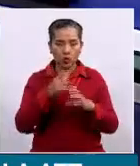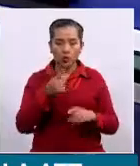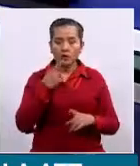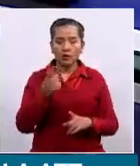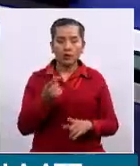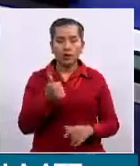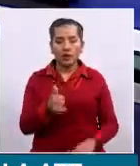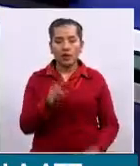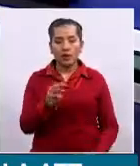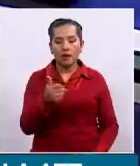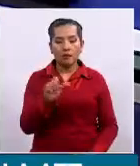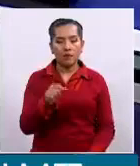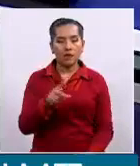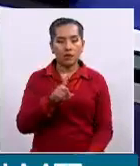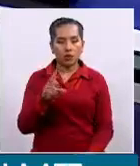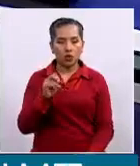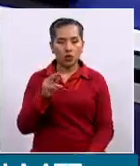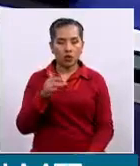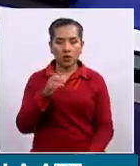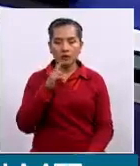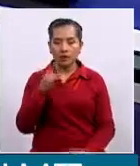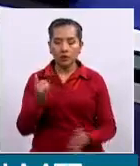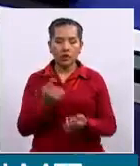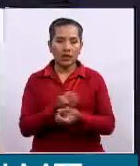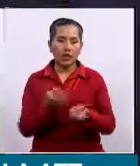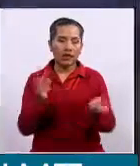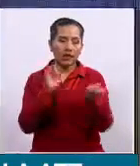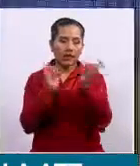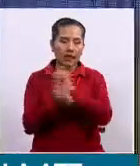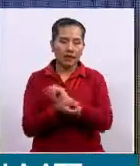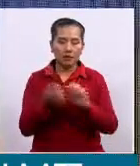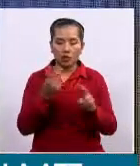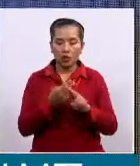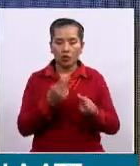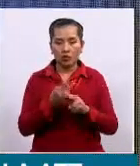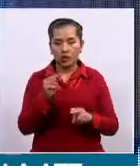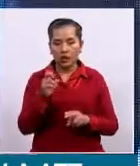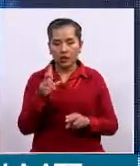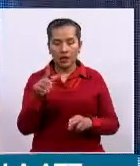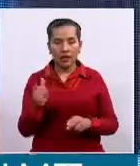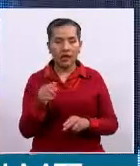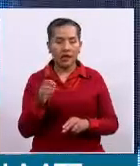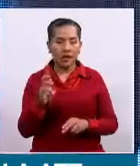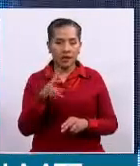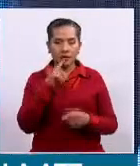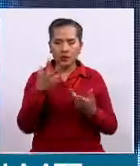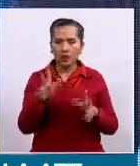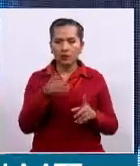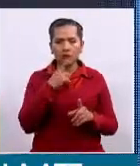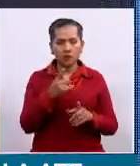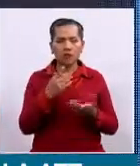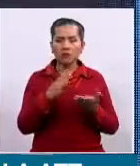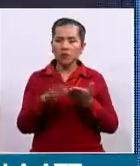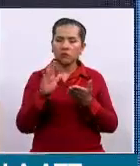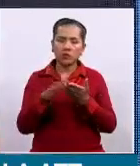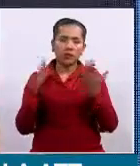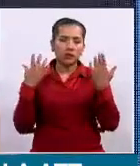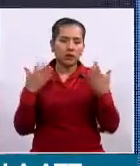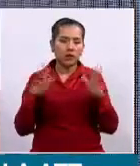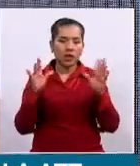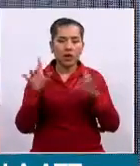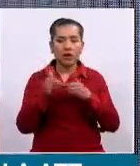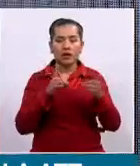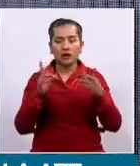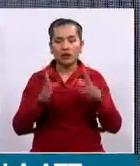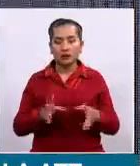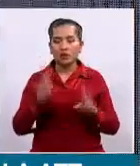Amazonas, pero que está cambiando de nombre a Nela Airlines, señala de que tiene la autorización de la Dirección General